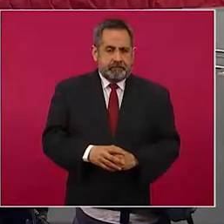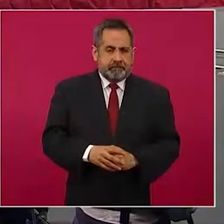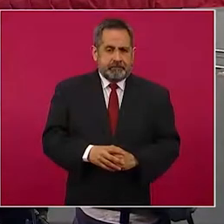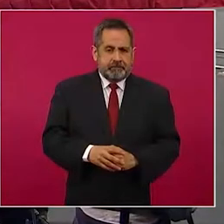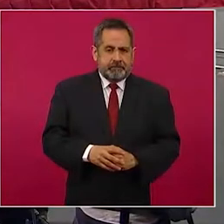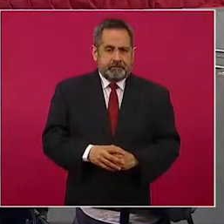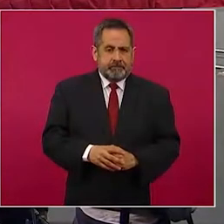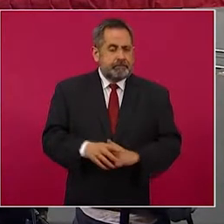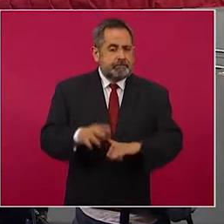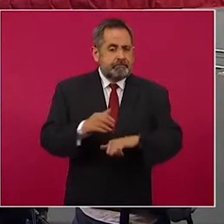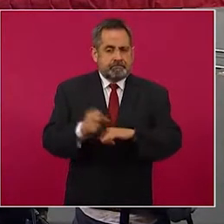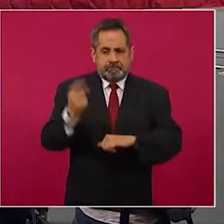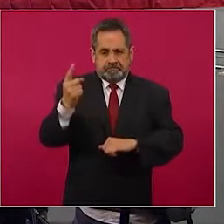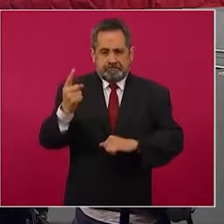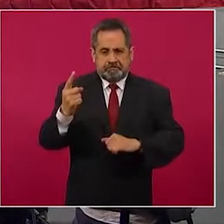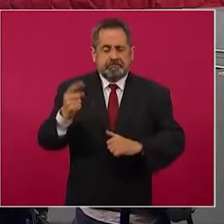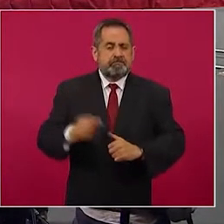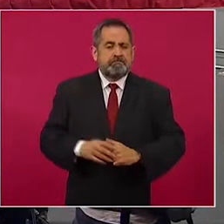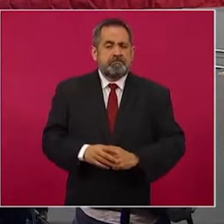Uno,